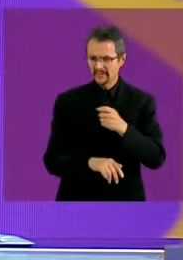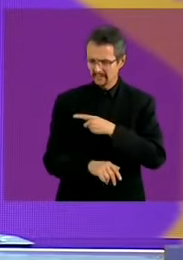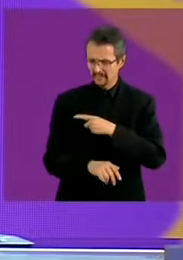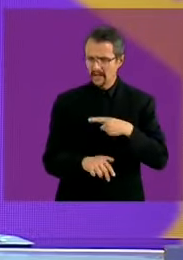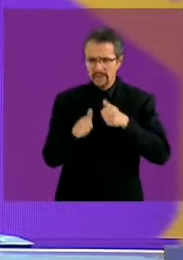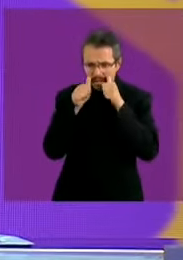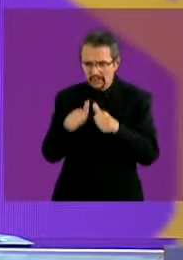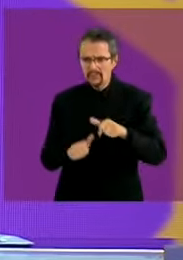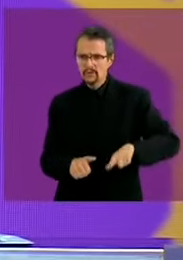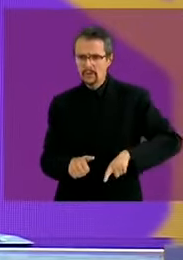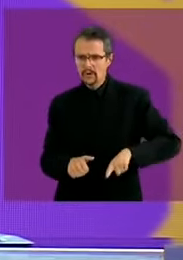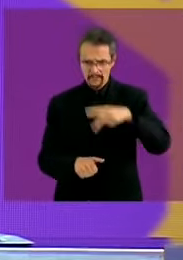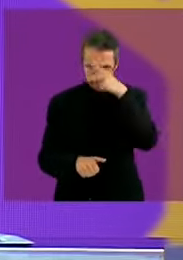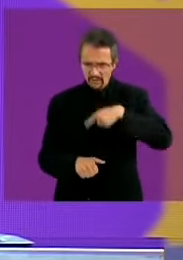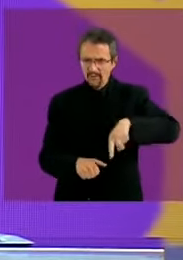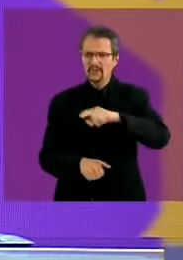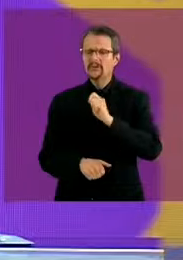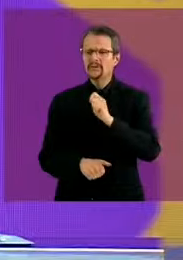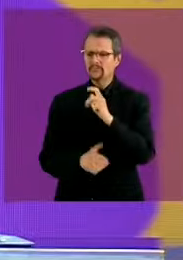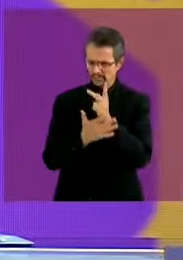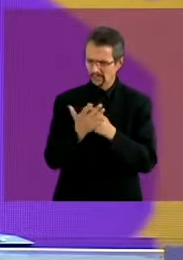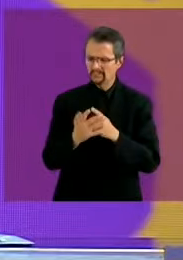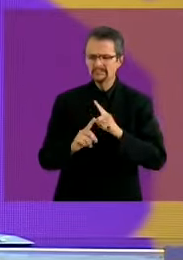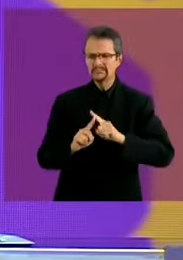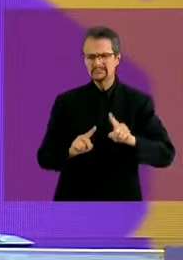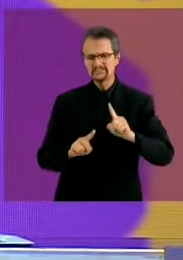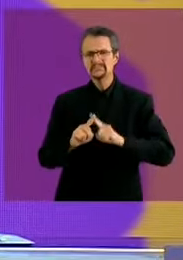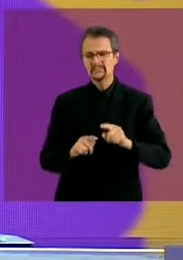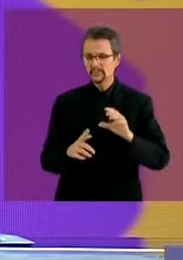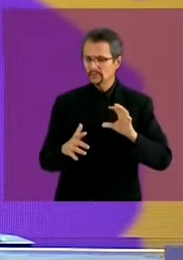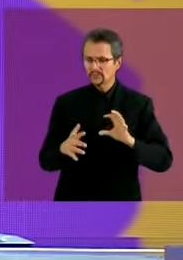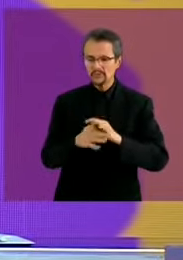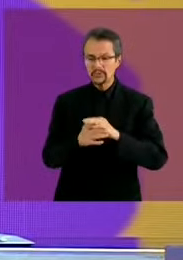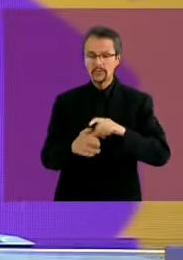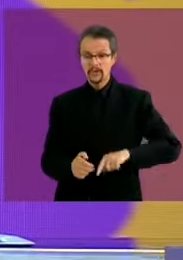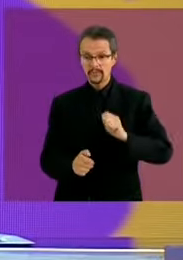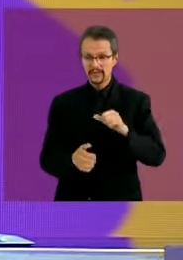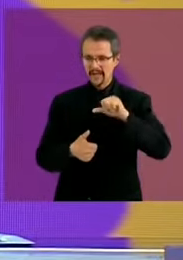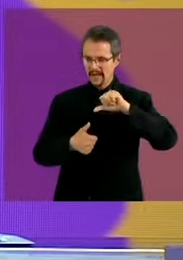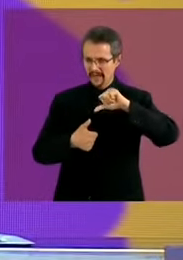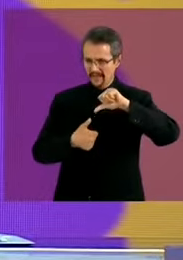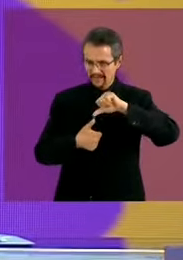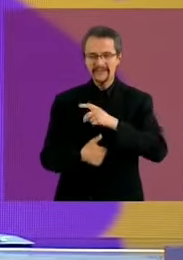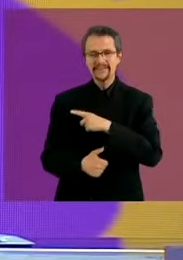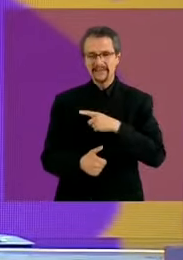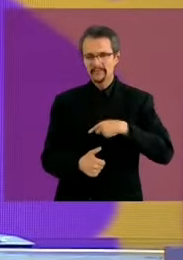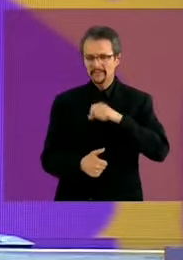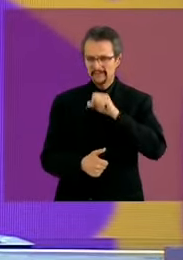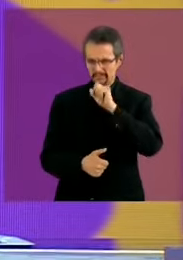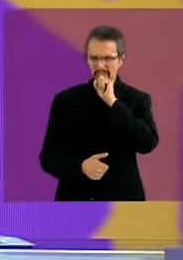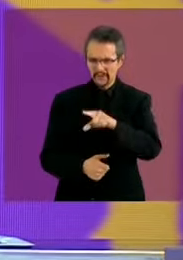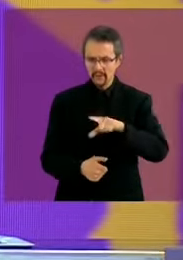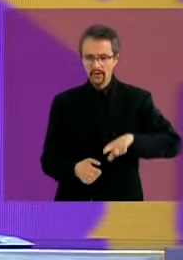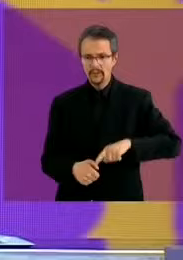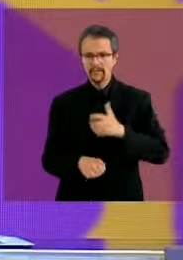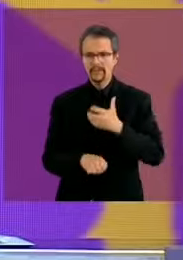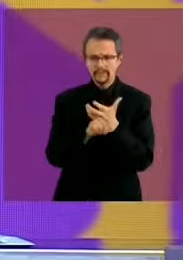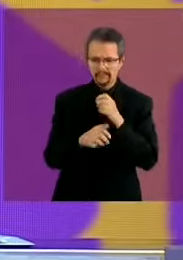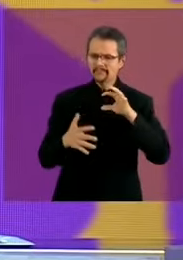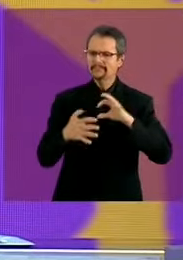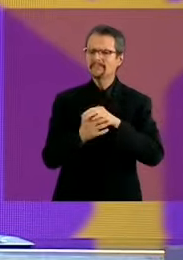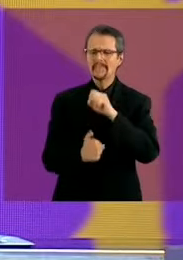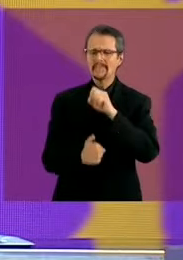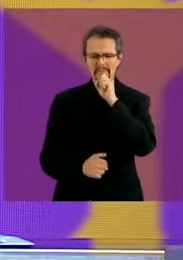México tiene diversos programas en Centroamérica y hay que seguir insistiendo con Estados Unidos porque el objetivo de los migrantes